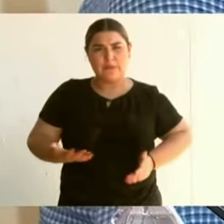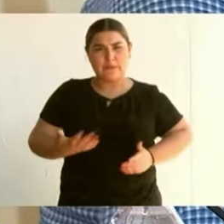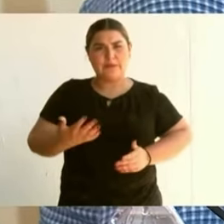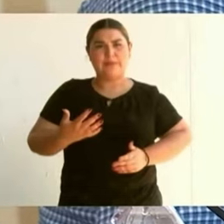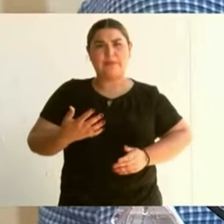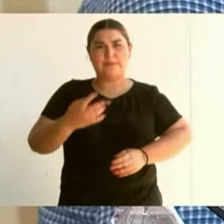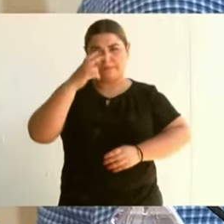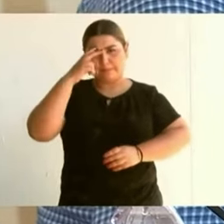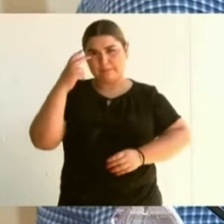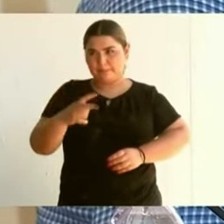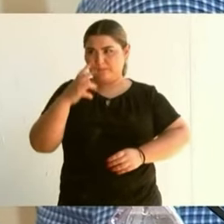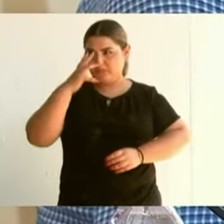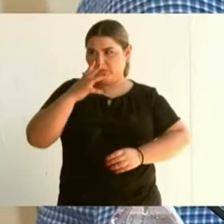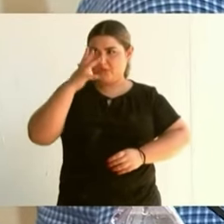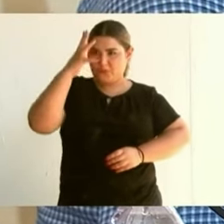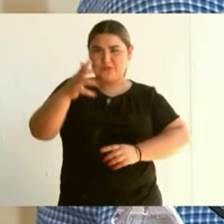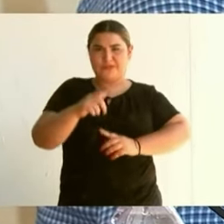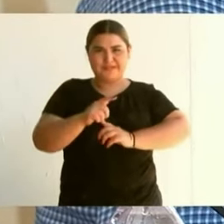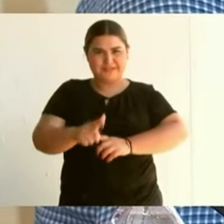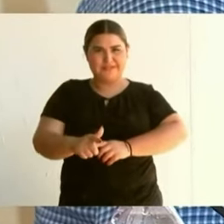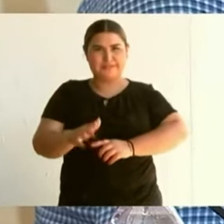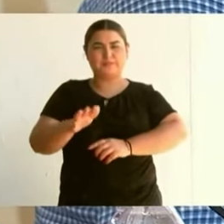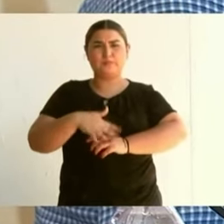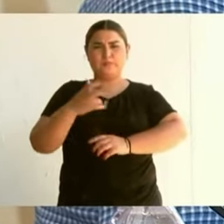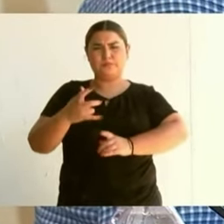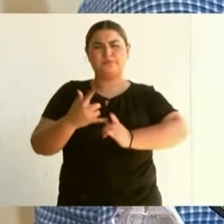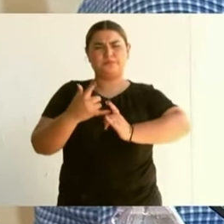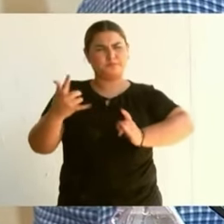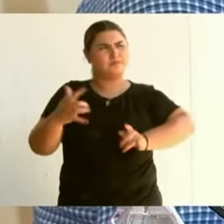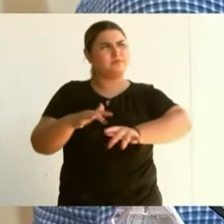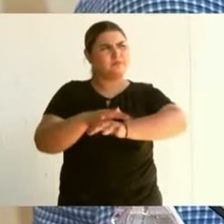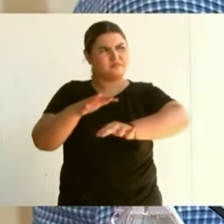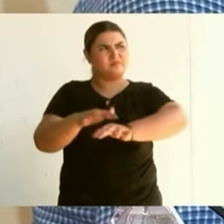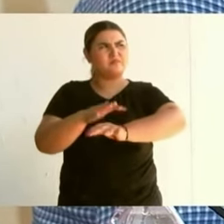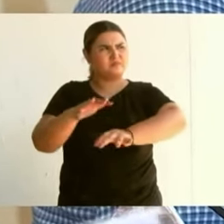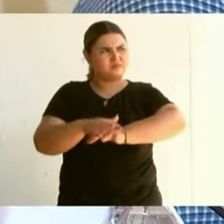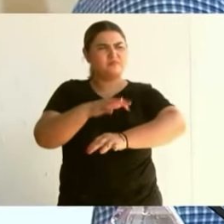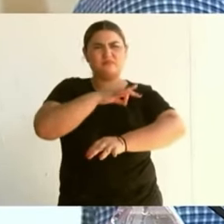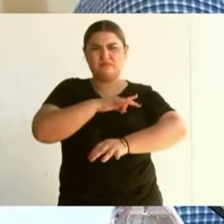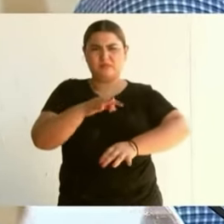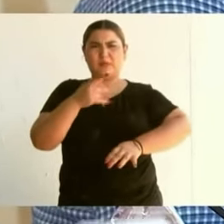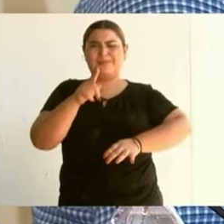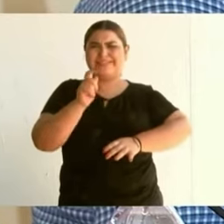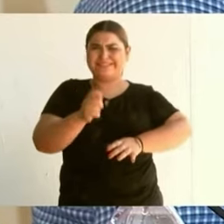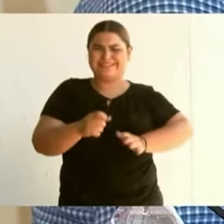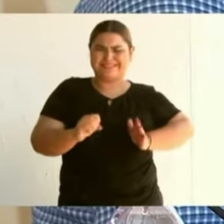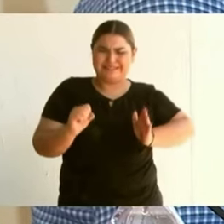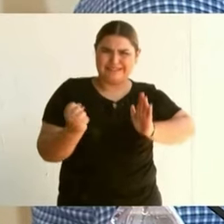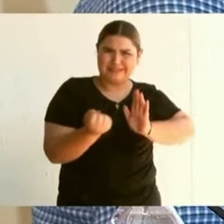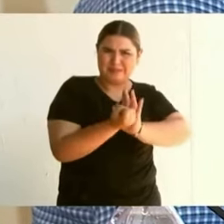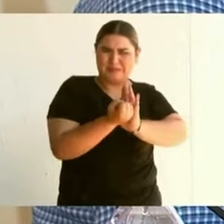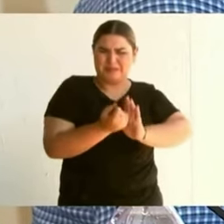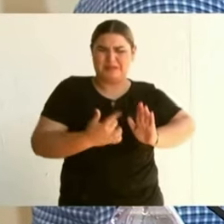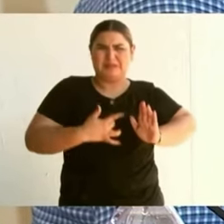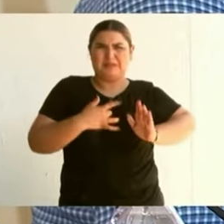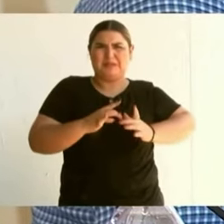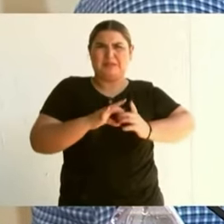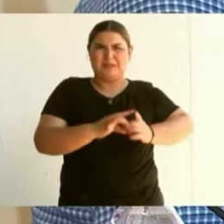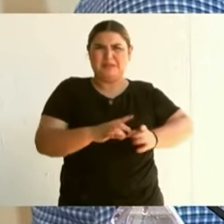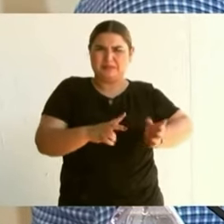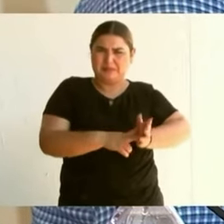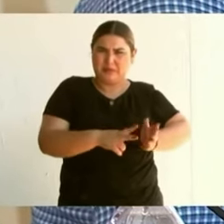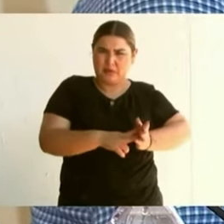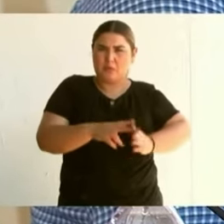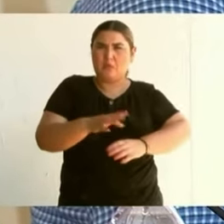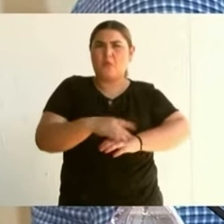Por ello es histórico y profundamente simbólico para mí este momento. En